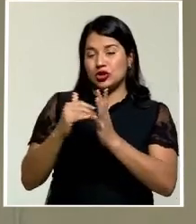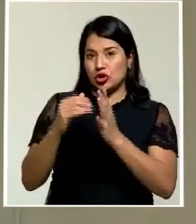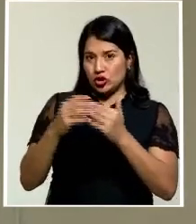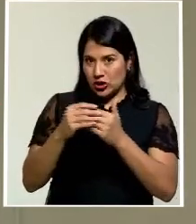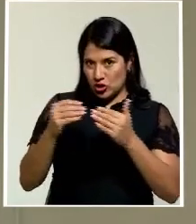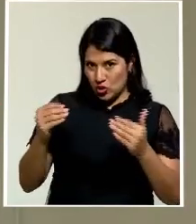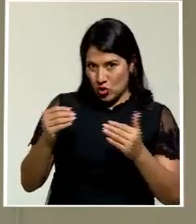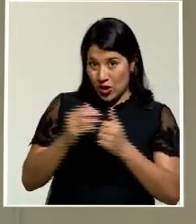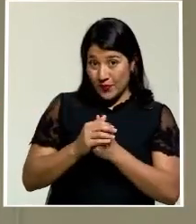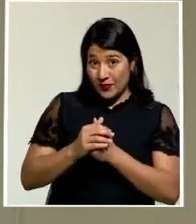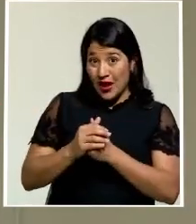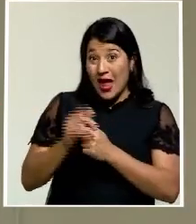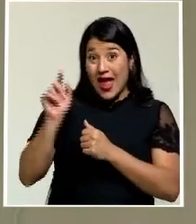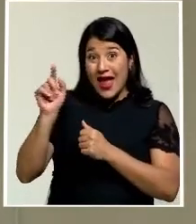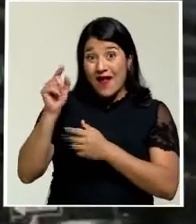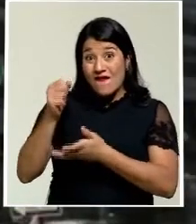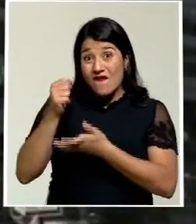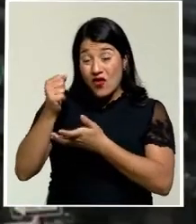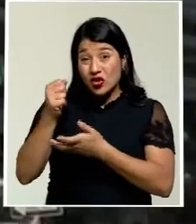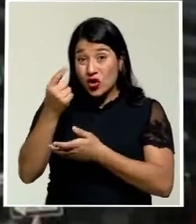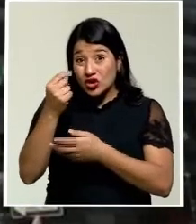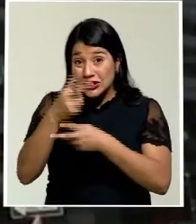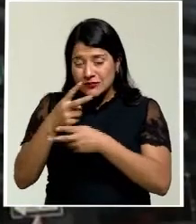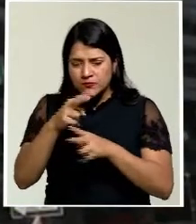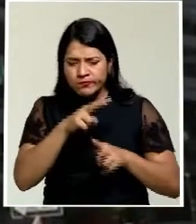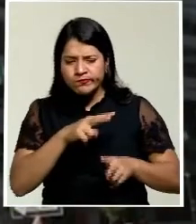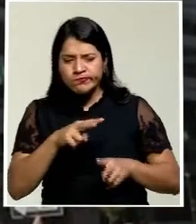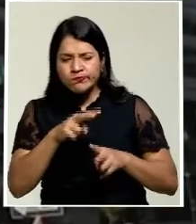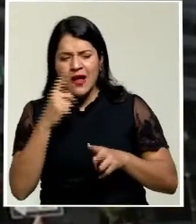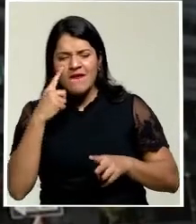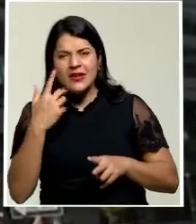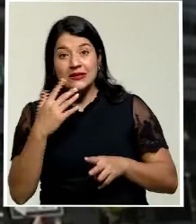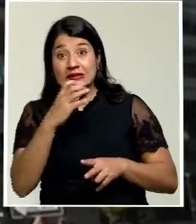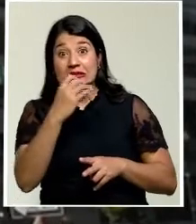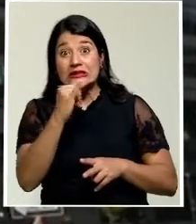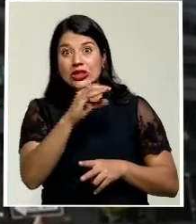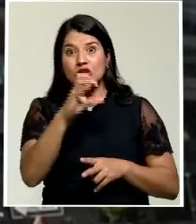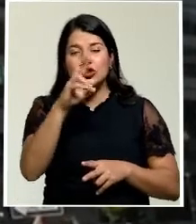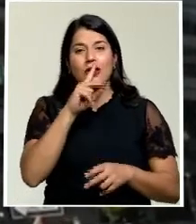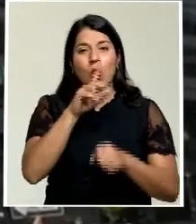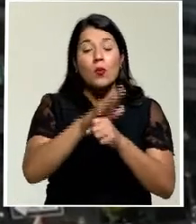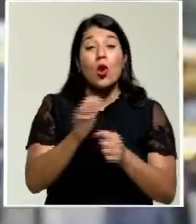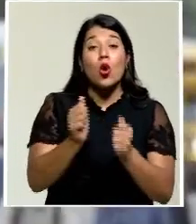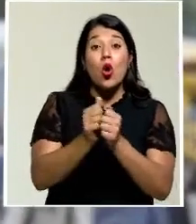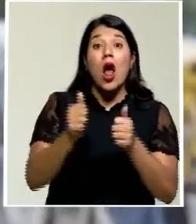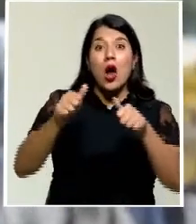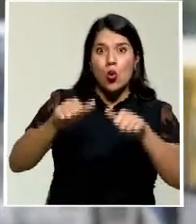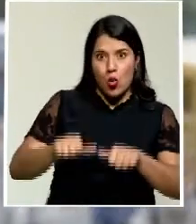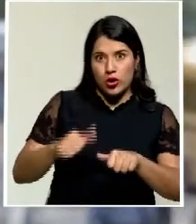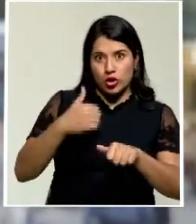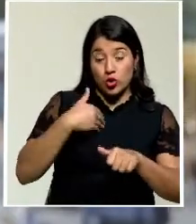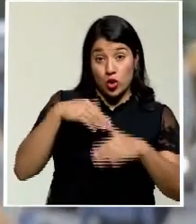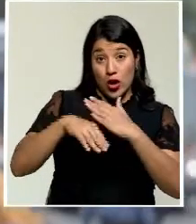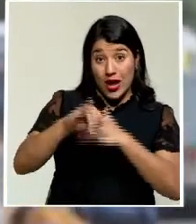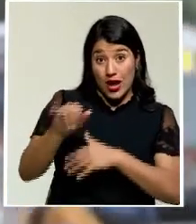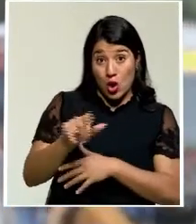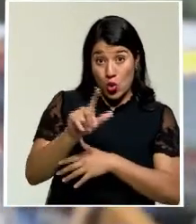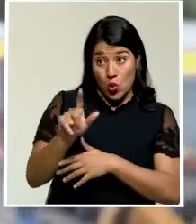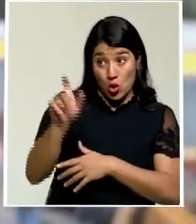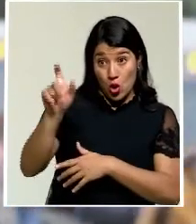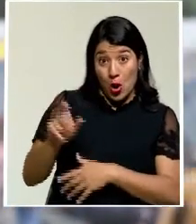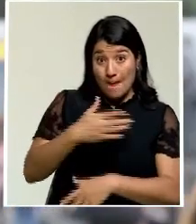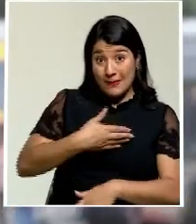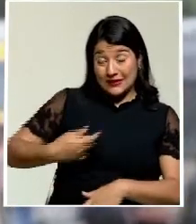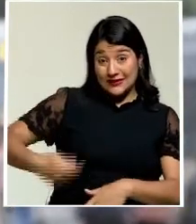dicha misión es verificar si Costa Rica cumplió con lo que se debía entregar al mes de julio. Rodrigo Cubero, presidente del Banco Central,